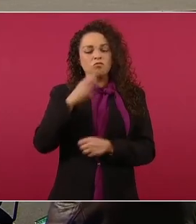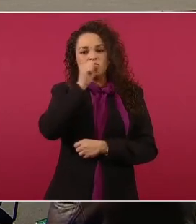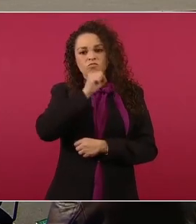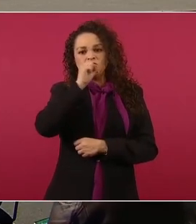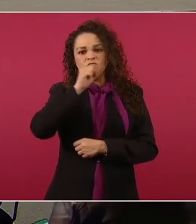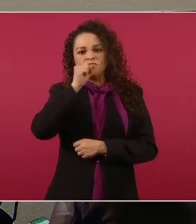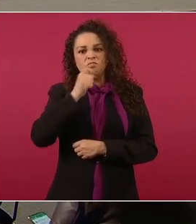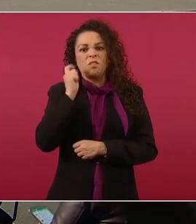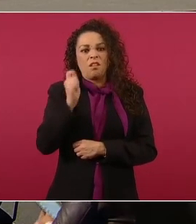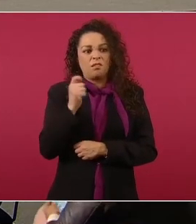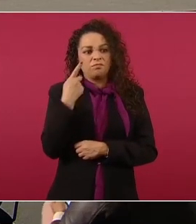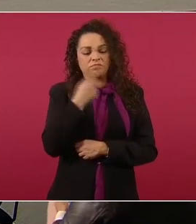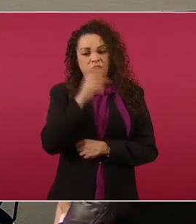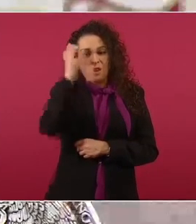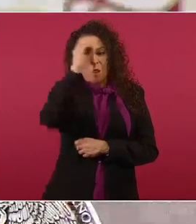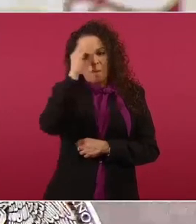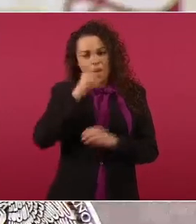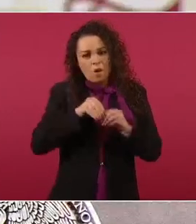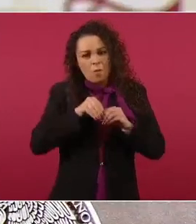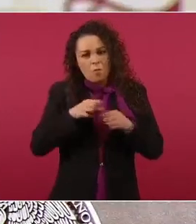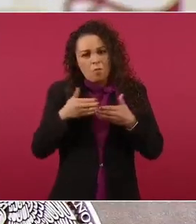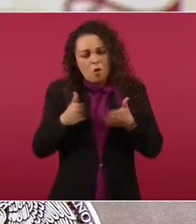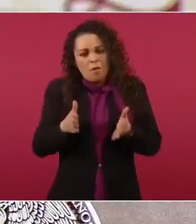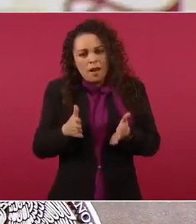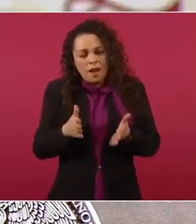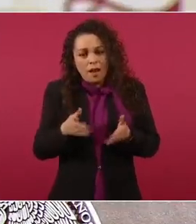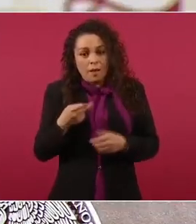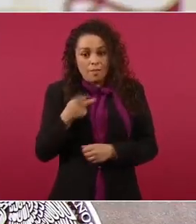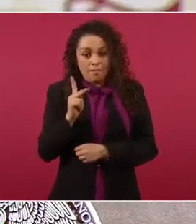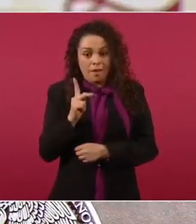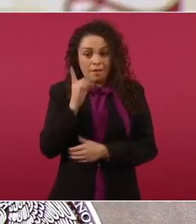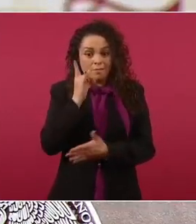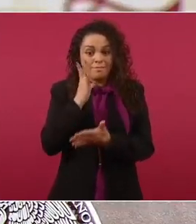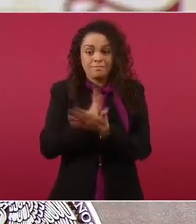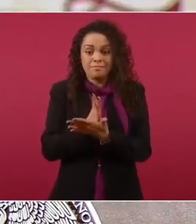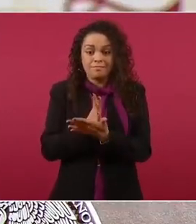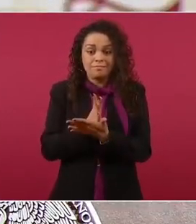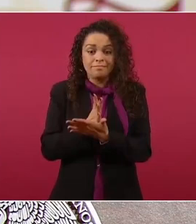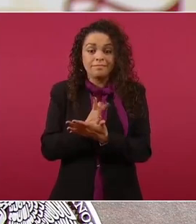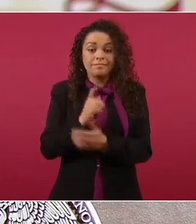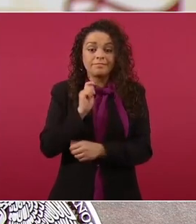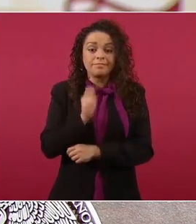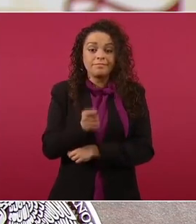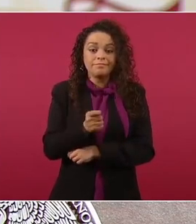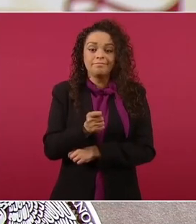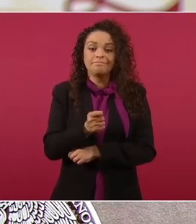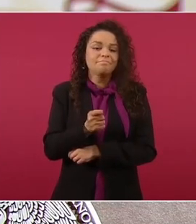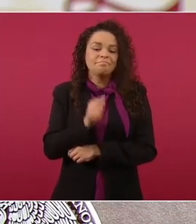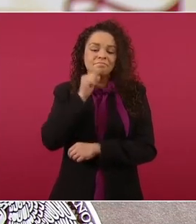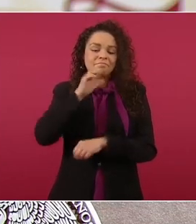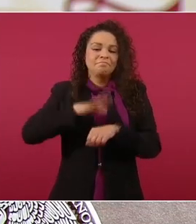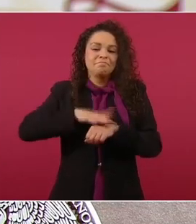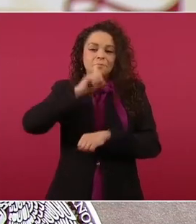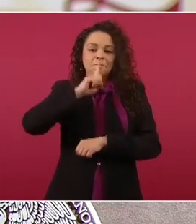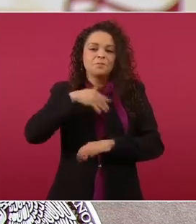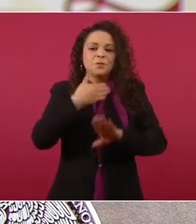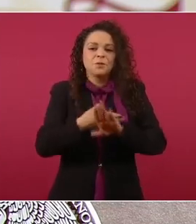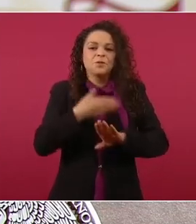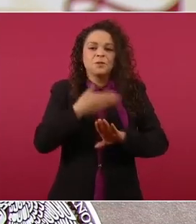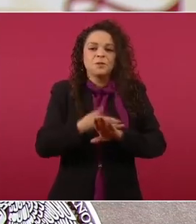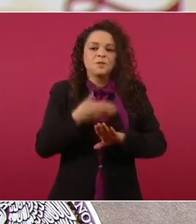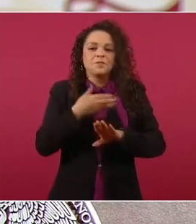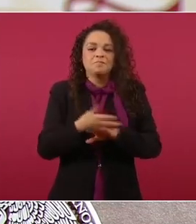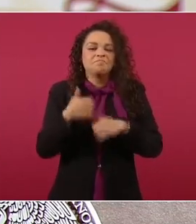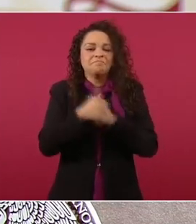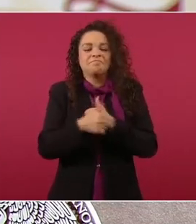y que no resultan más que simples chinampiñas. Uno de